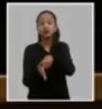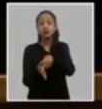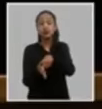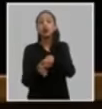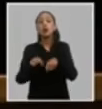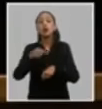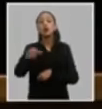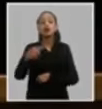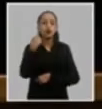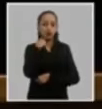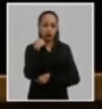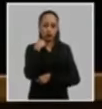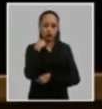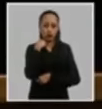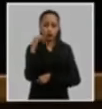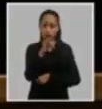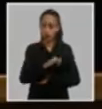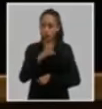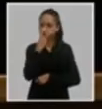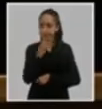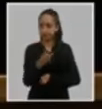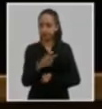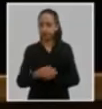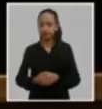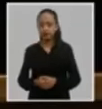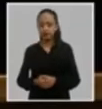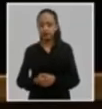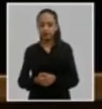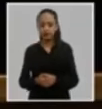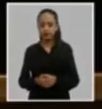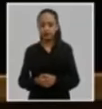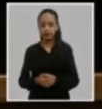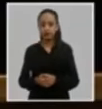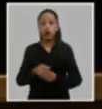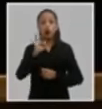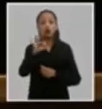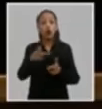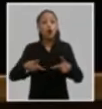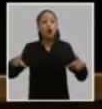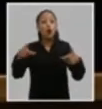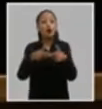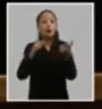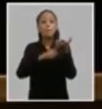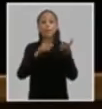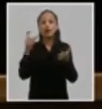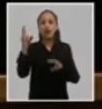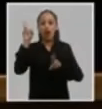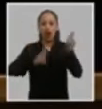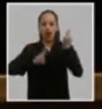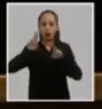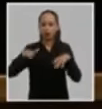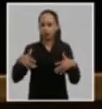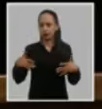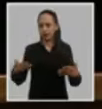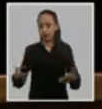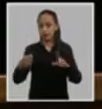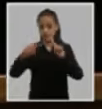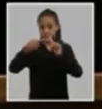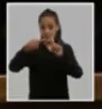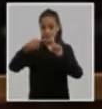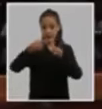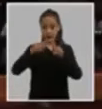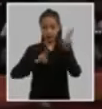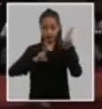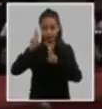en los próximos años el octavo congreso del partido comunista de Cuba acuerda primero